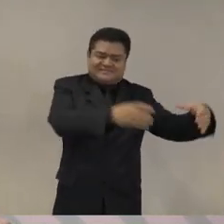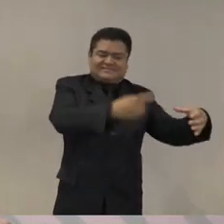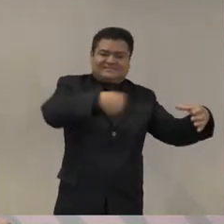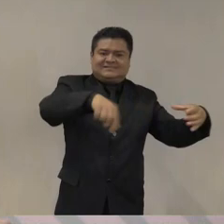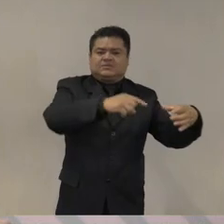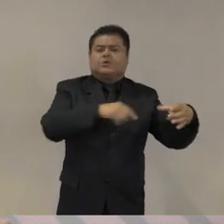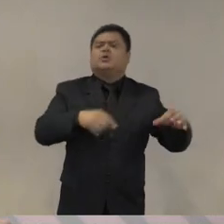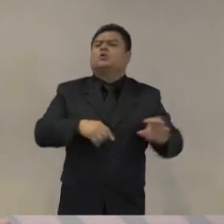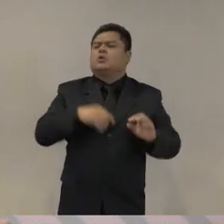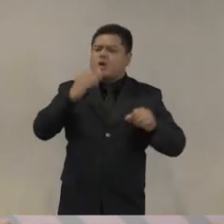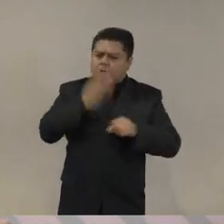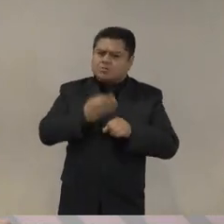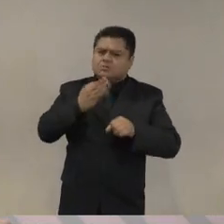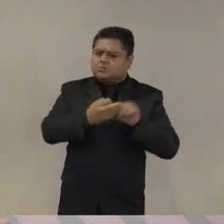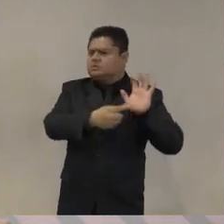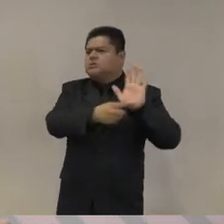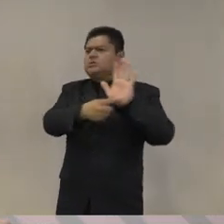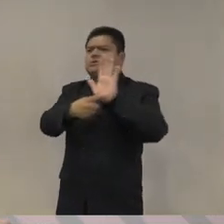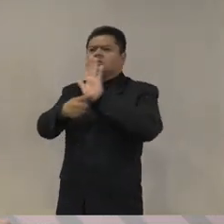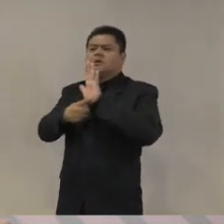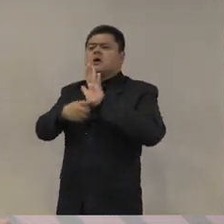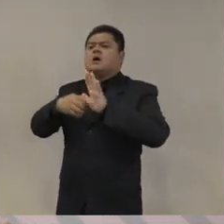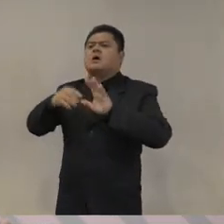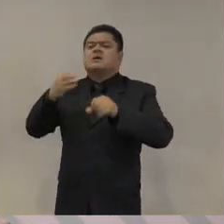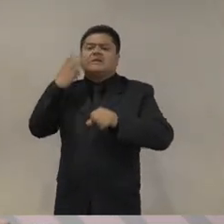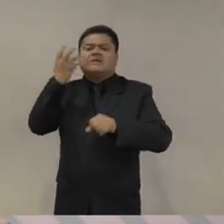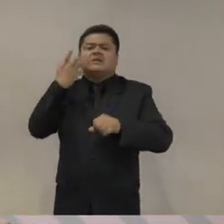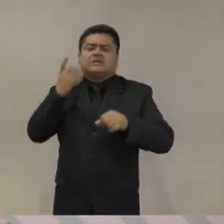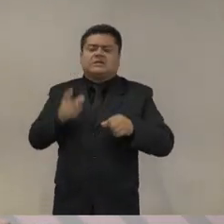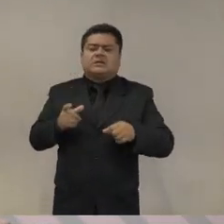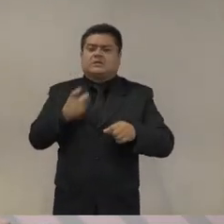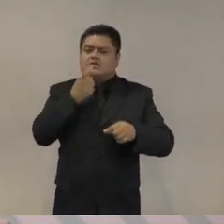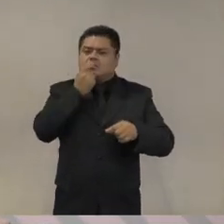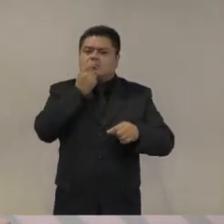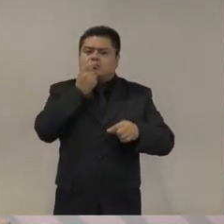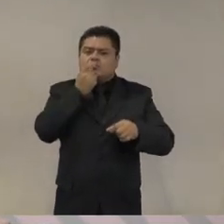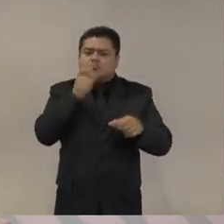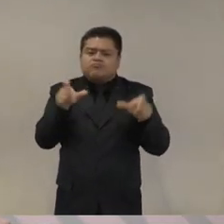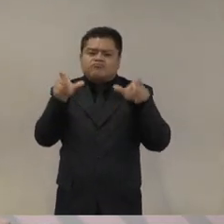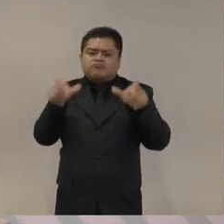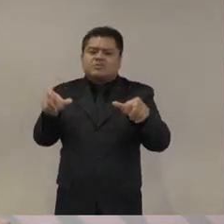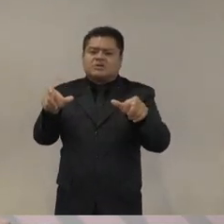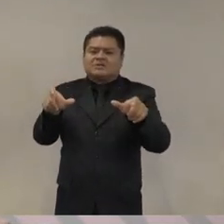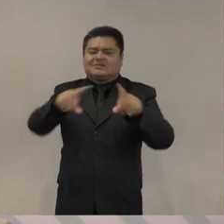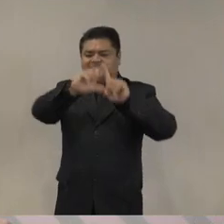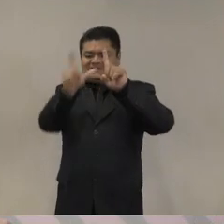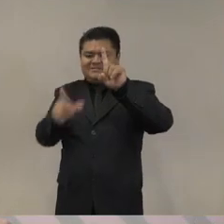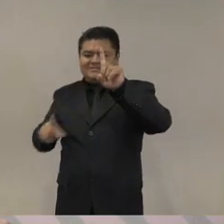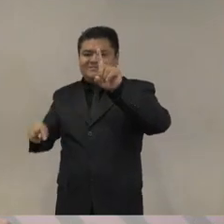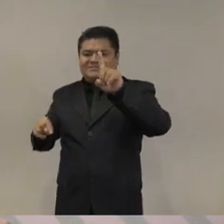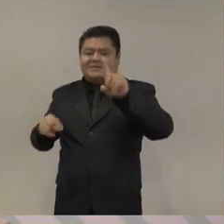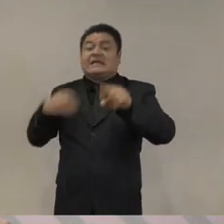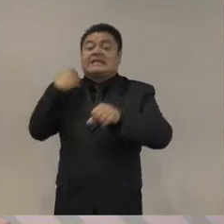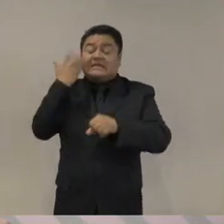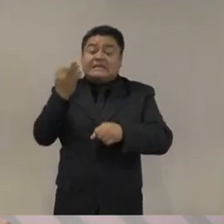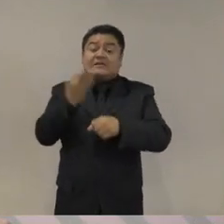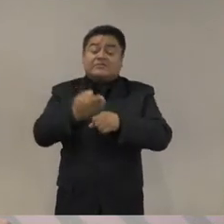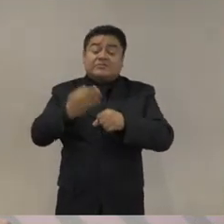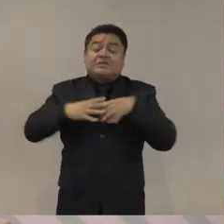justificación de la guardia nacional cuando el ejemplo no es aplicable porque el mando especial Laguna